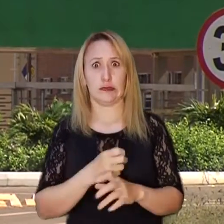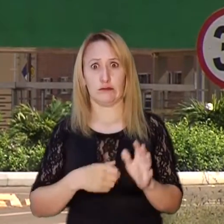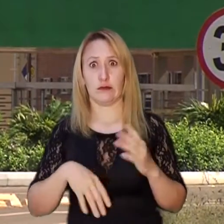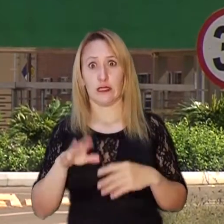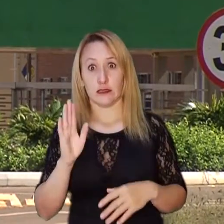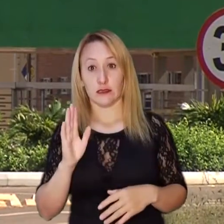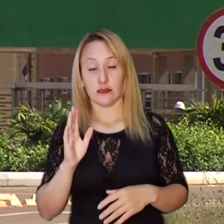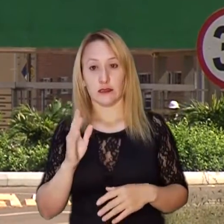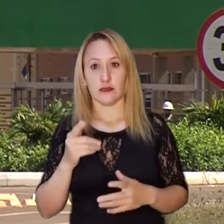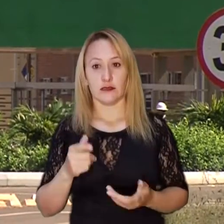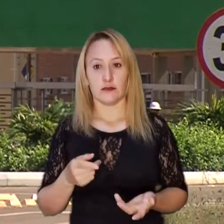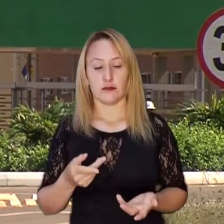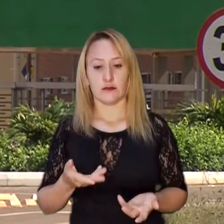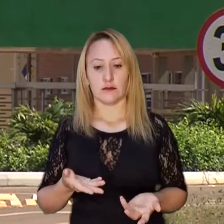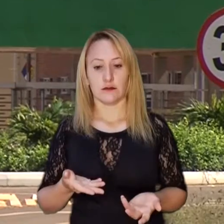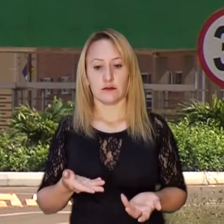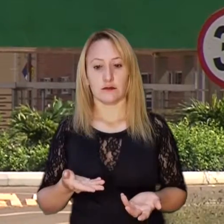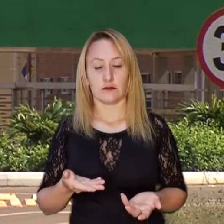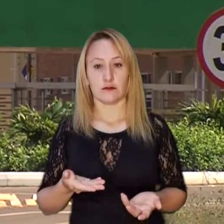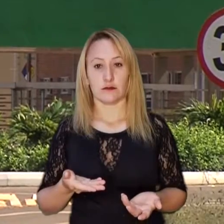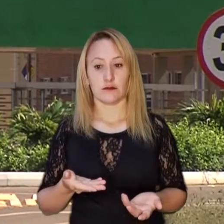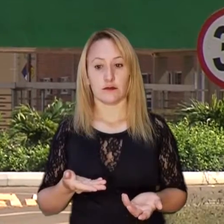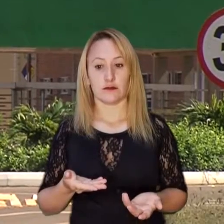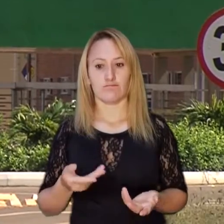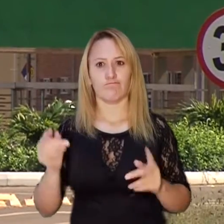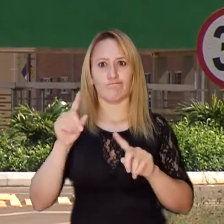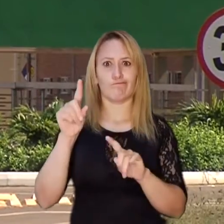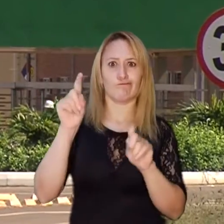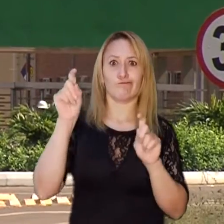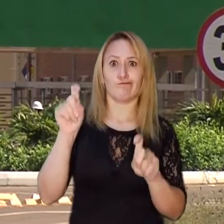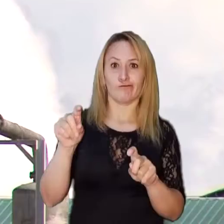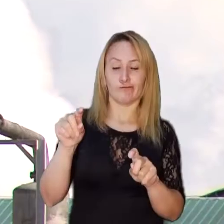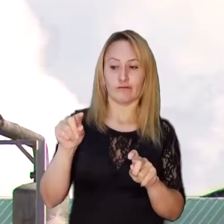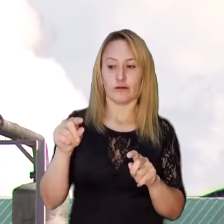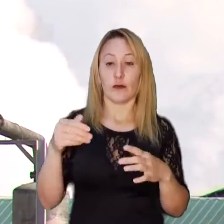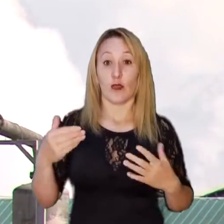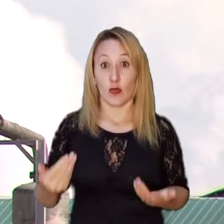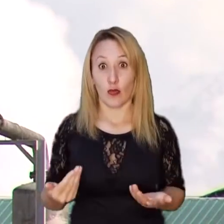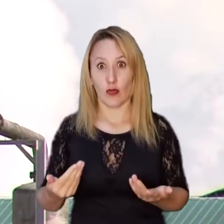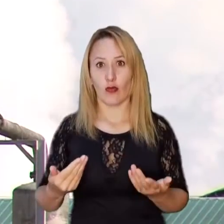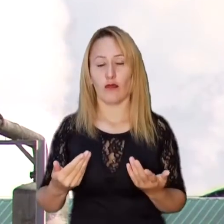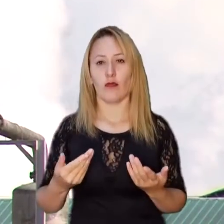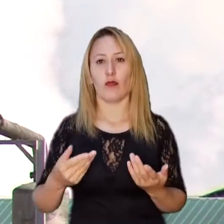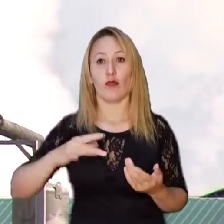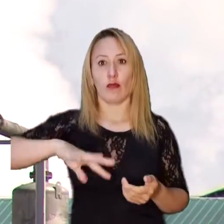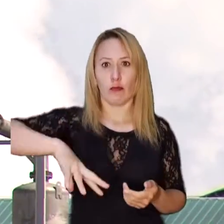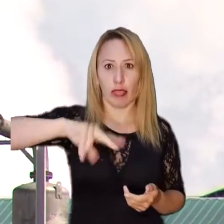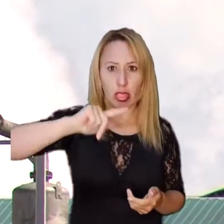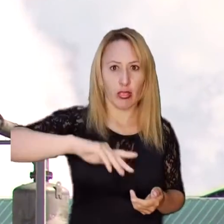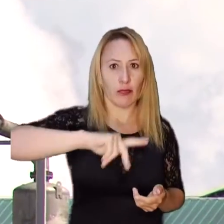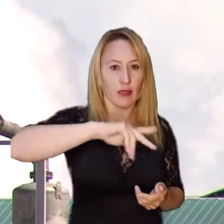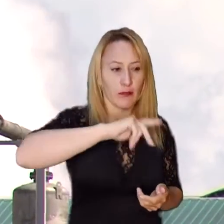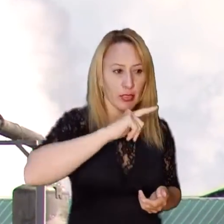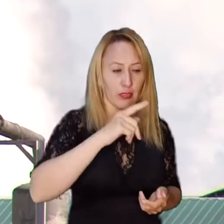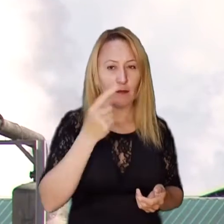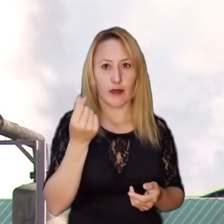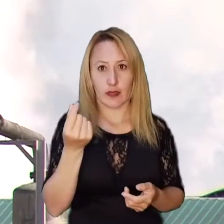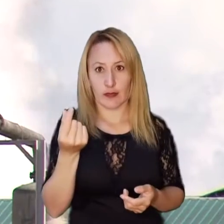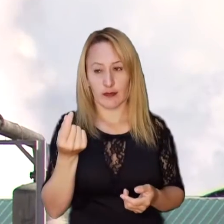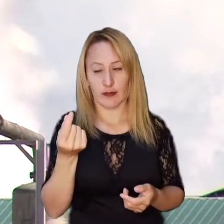complejidad en donde básicamente se cuestiona no tanto que haya habido robo